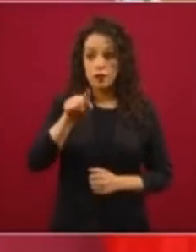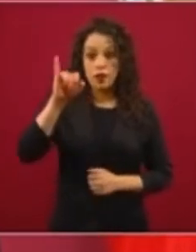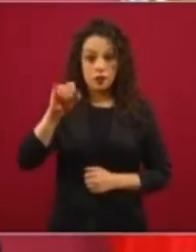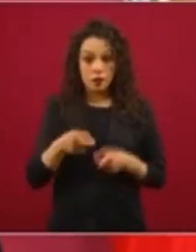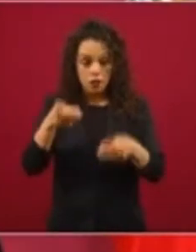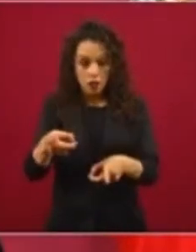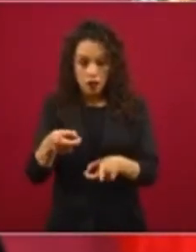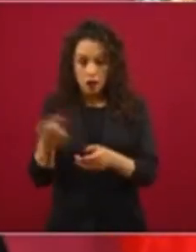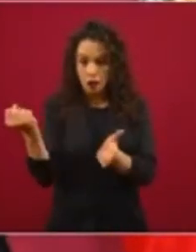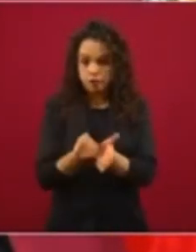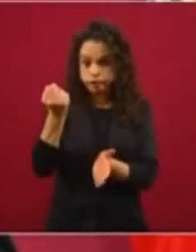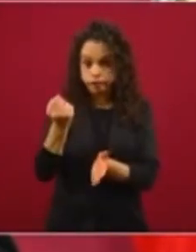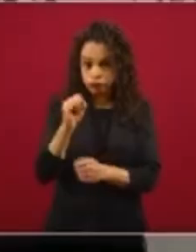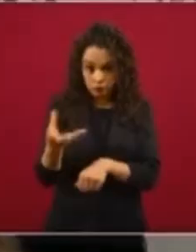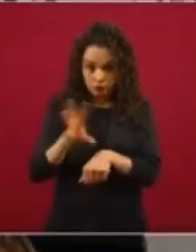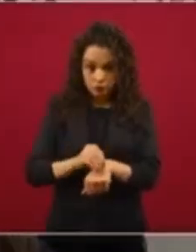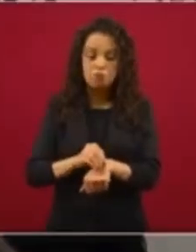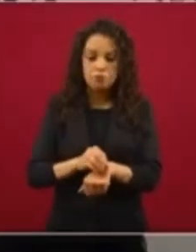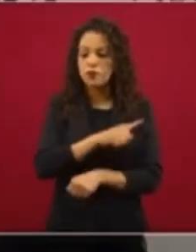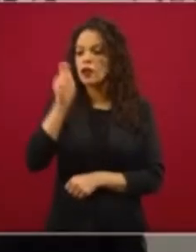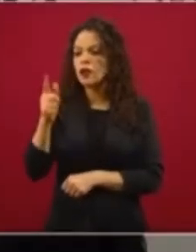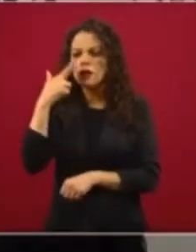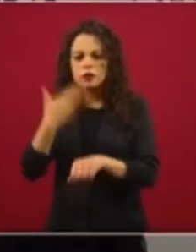estas autorizaciones y los que resulten responsables.